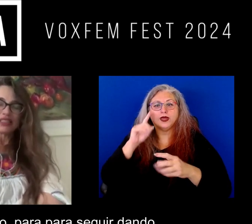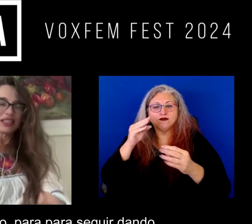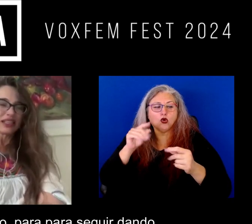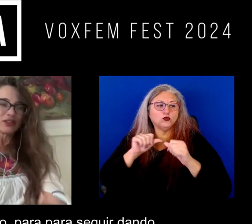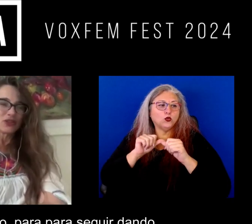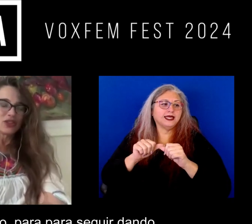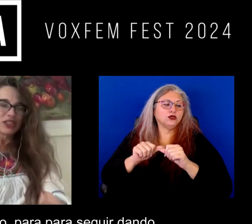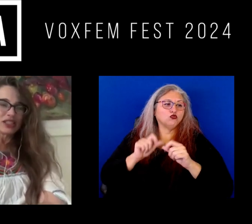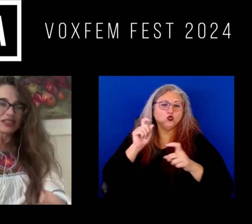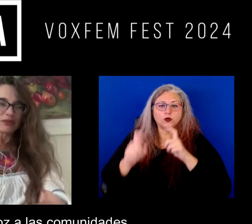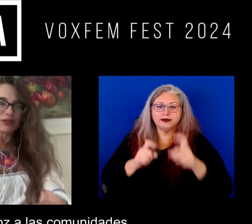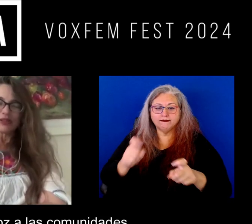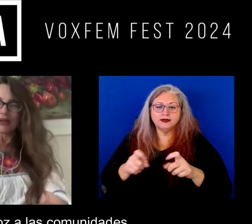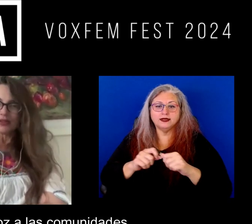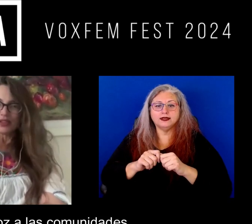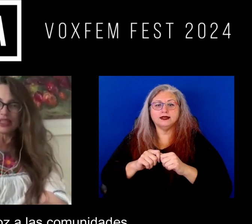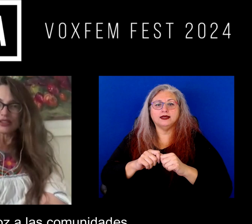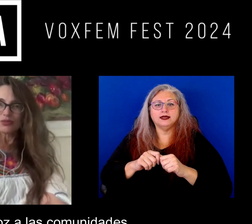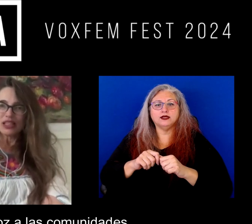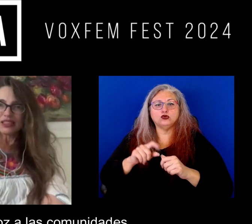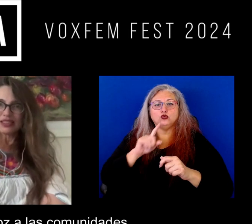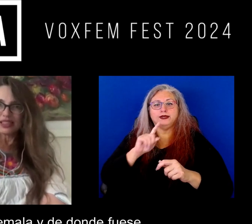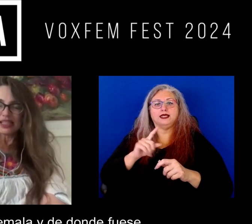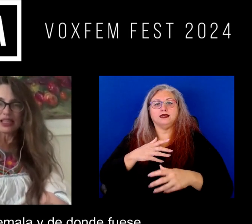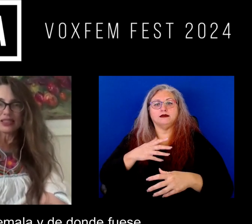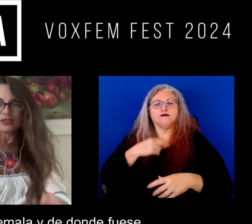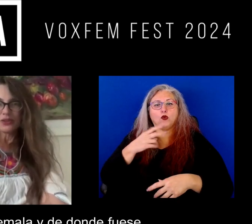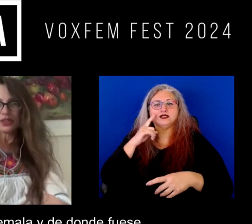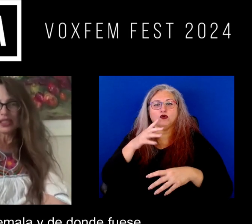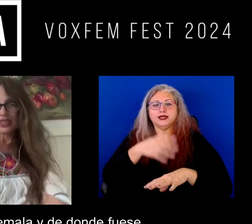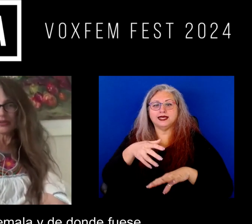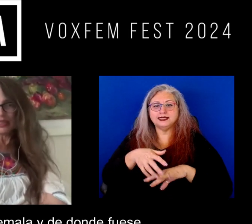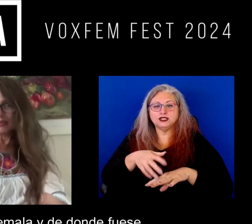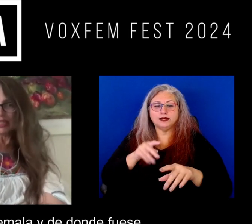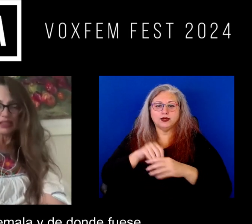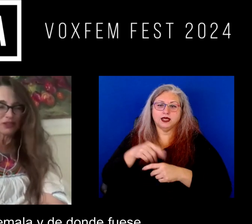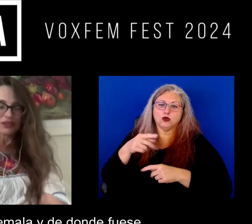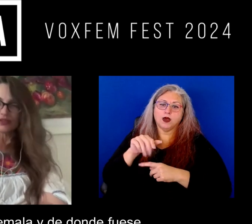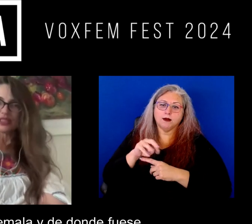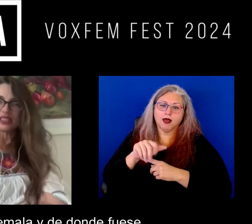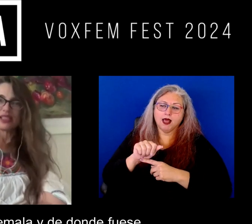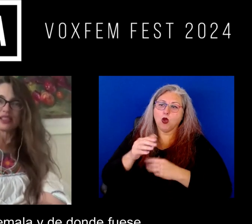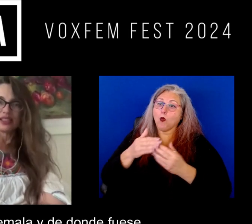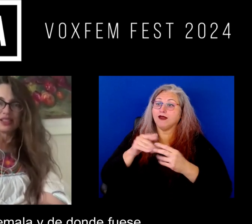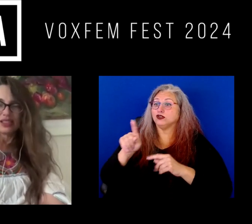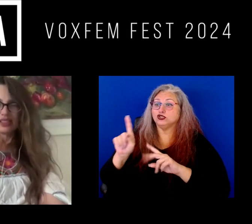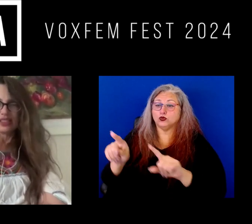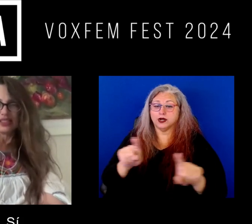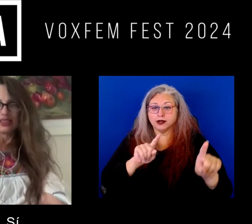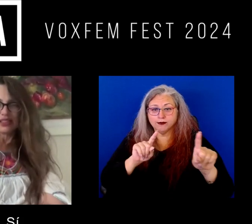para seguir dando devolviendo la voz a las comunidades indígenas ¿no? de Guatemala de donde fuese